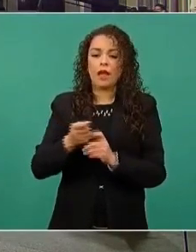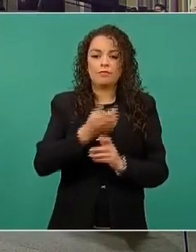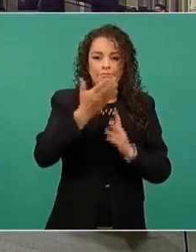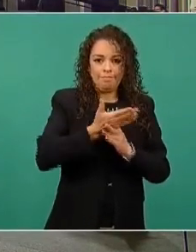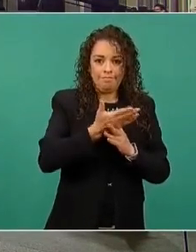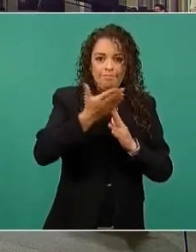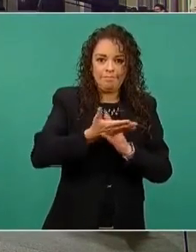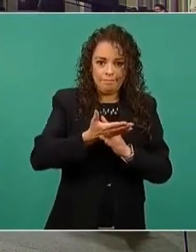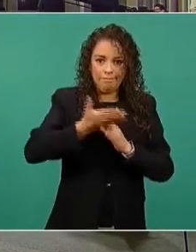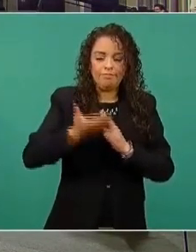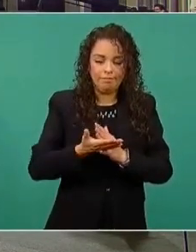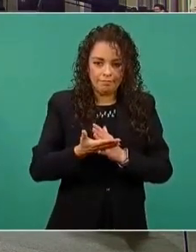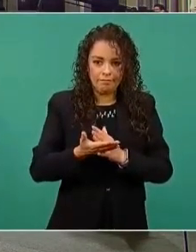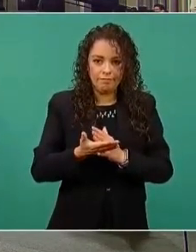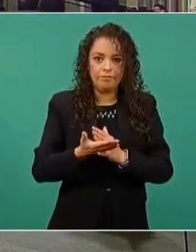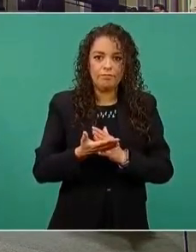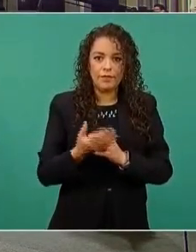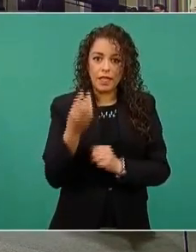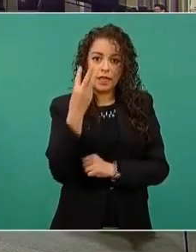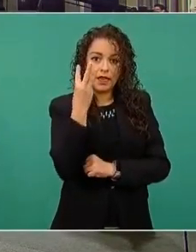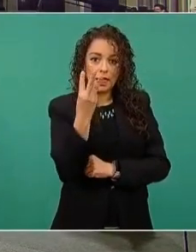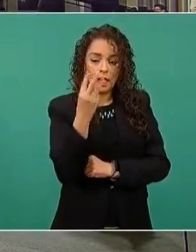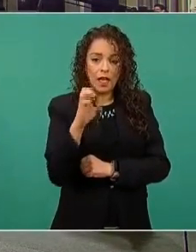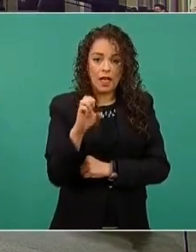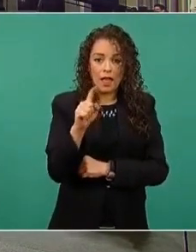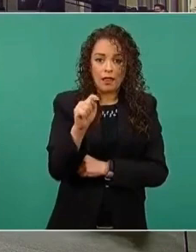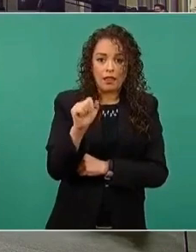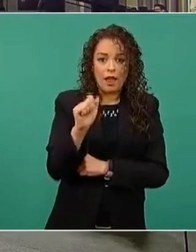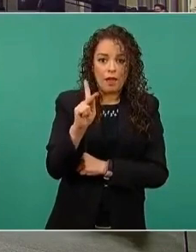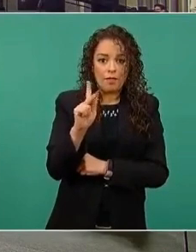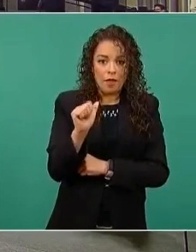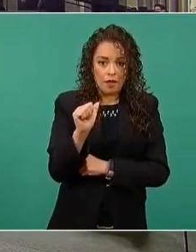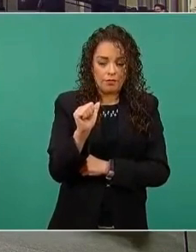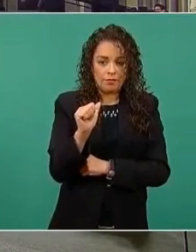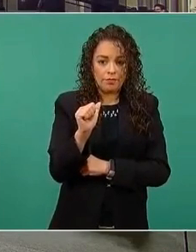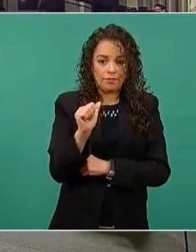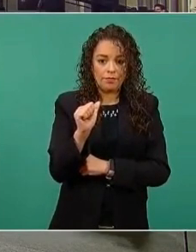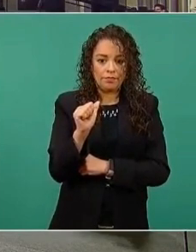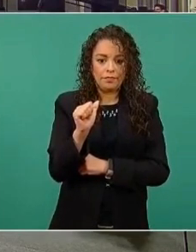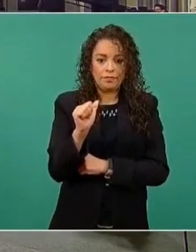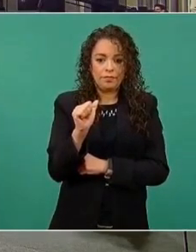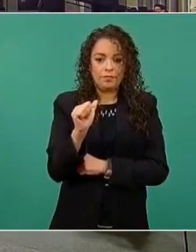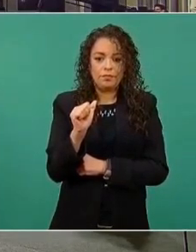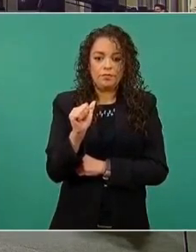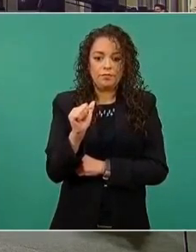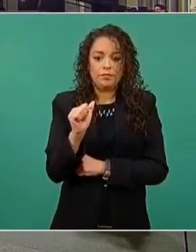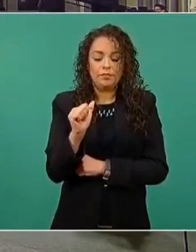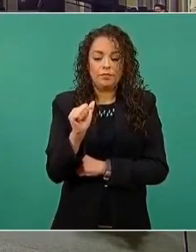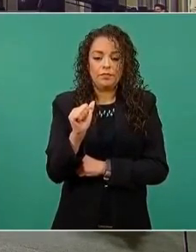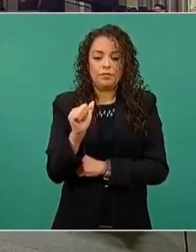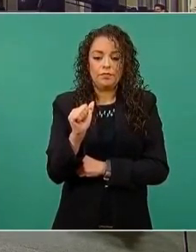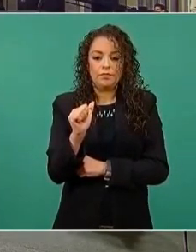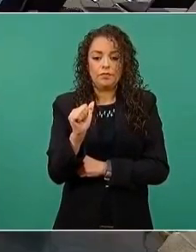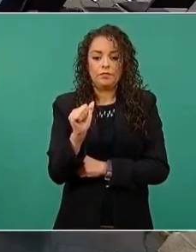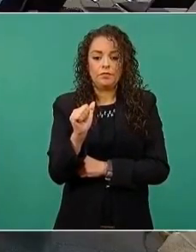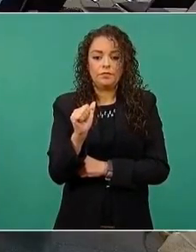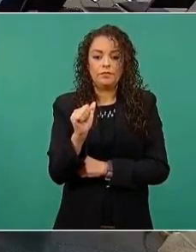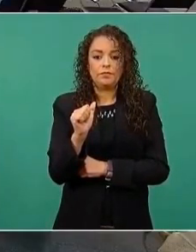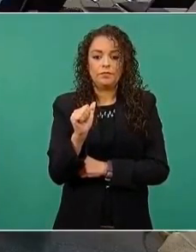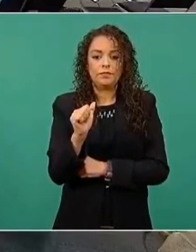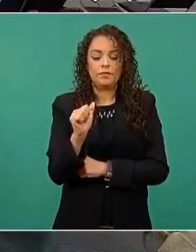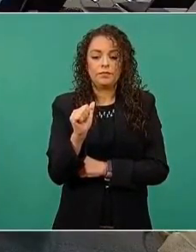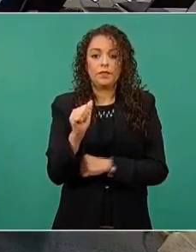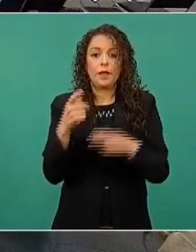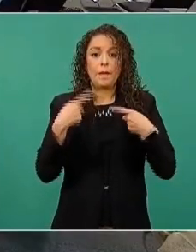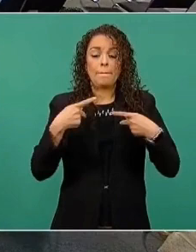en tres etapas, está la gente que se